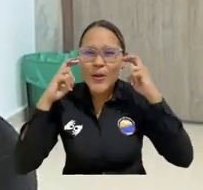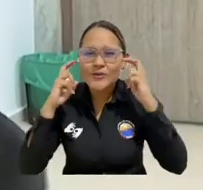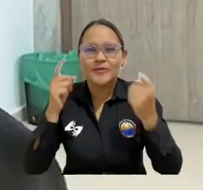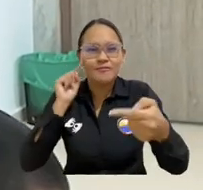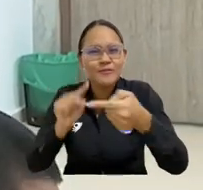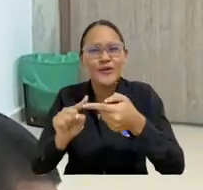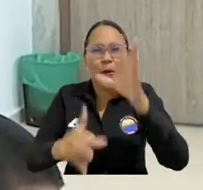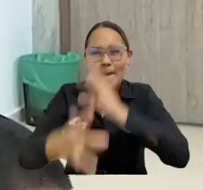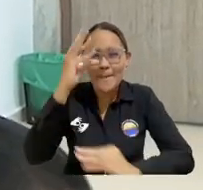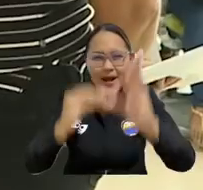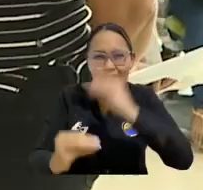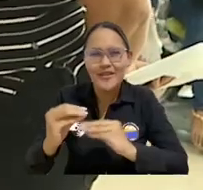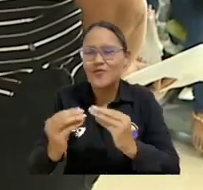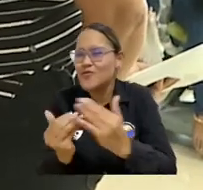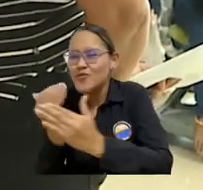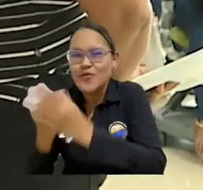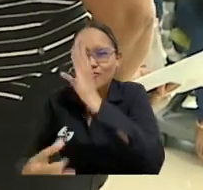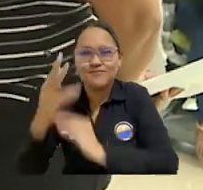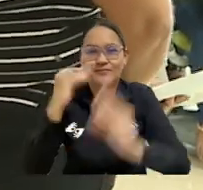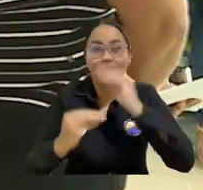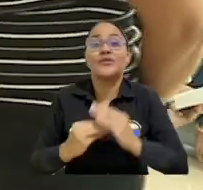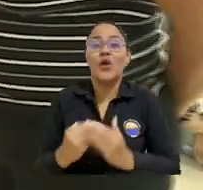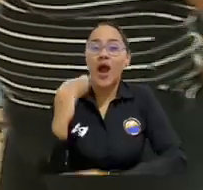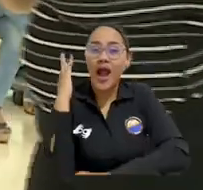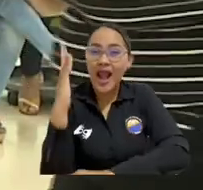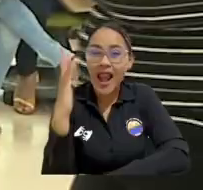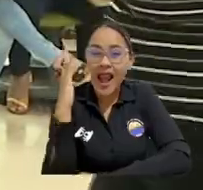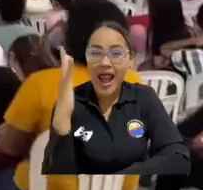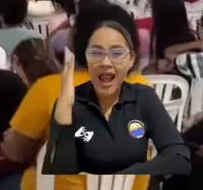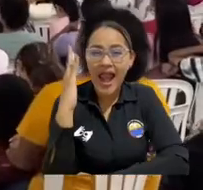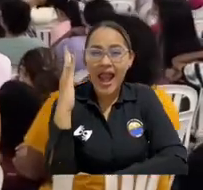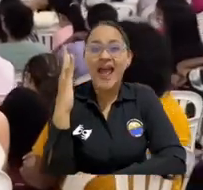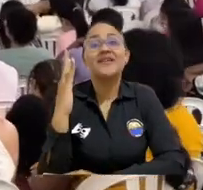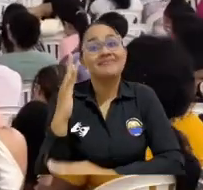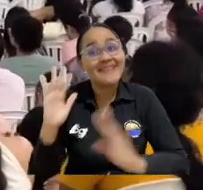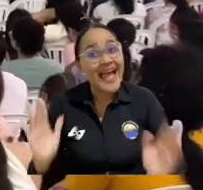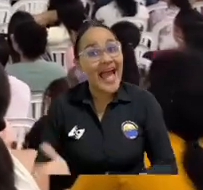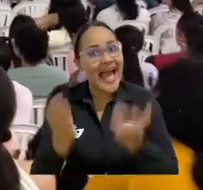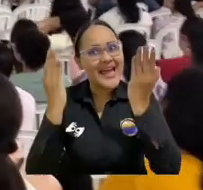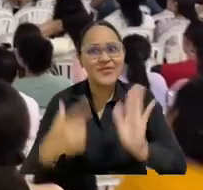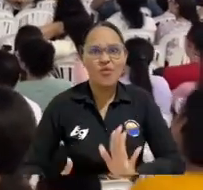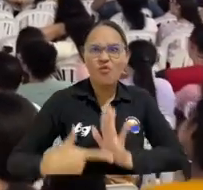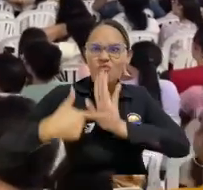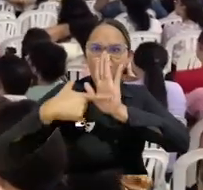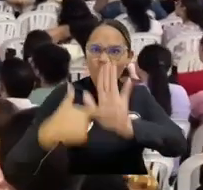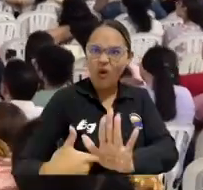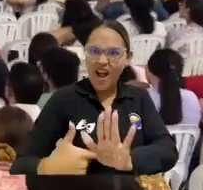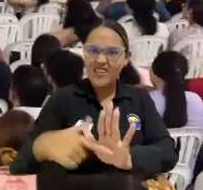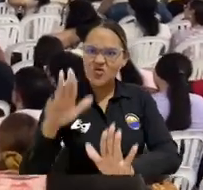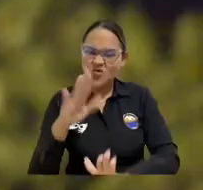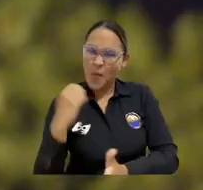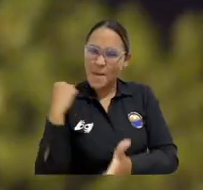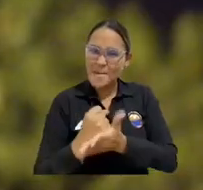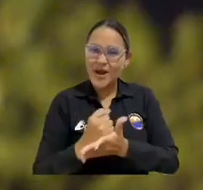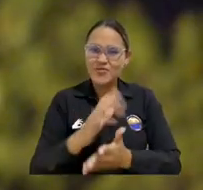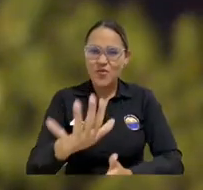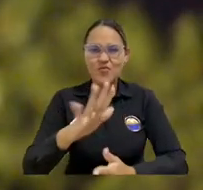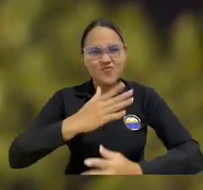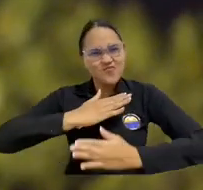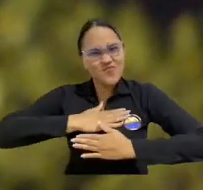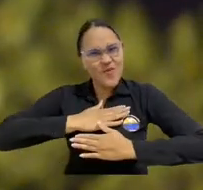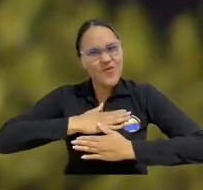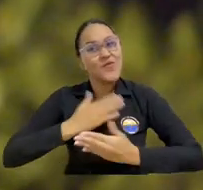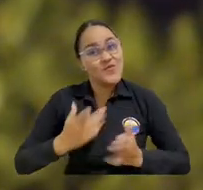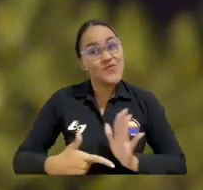por eso estamos aquí, para aprender y adquirir nuevos conocimientos. La conferencia Hazte Visible y Aumenta tus oportunidades